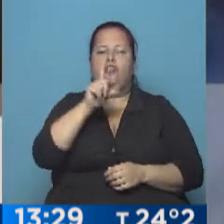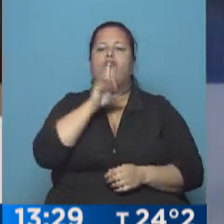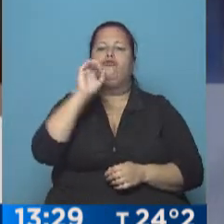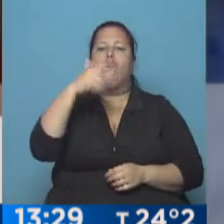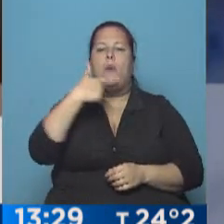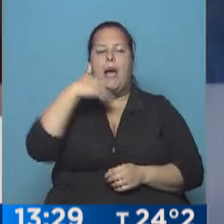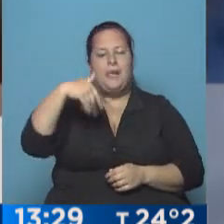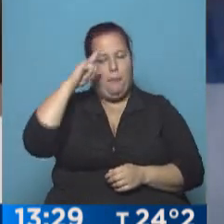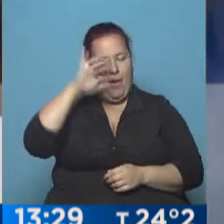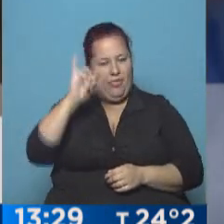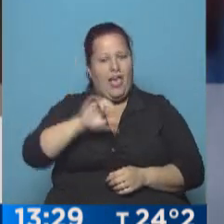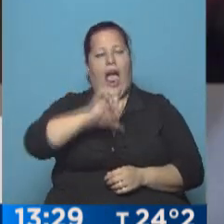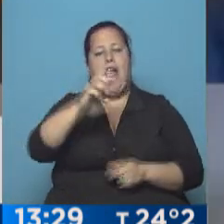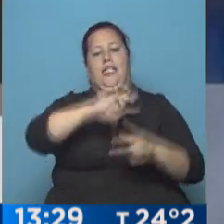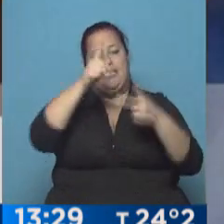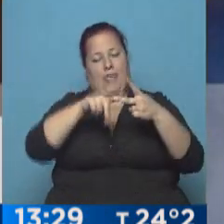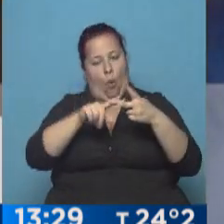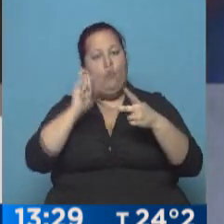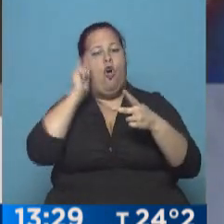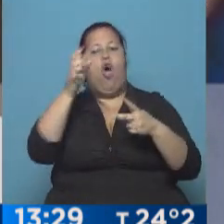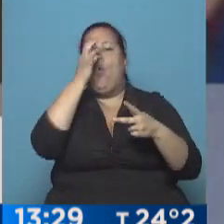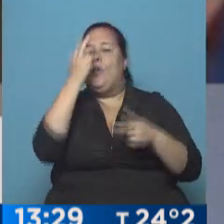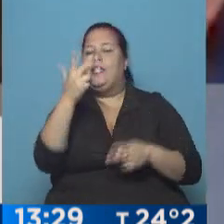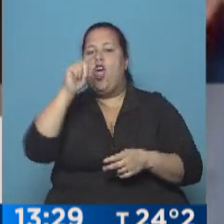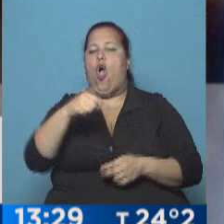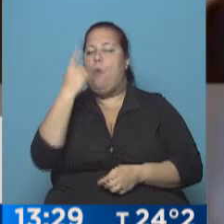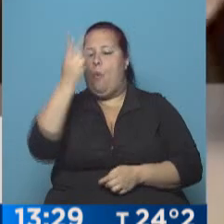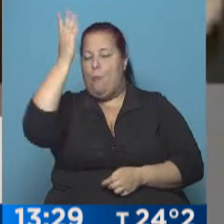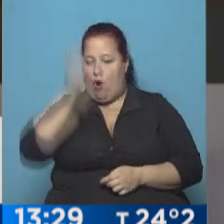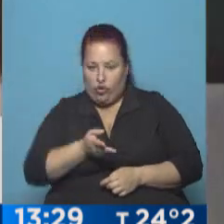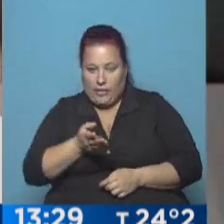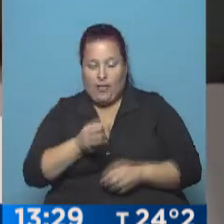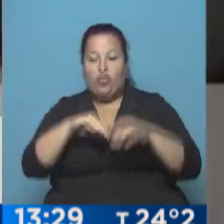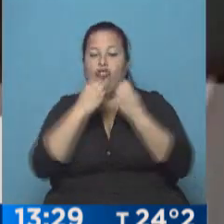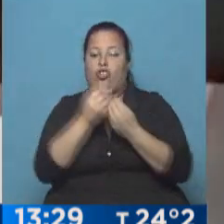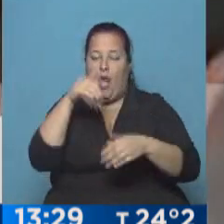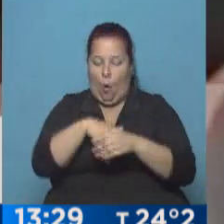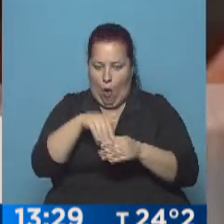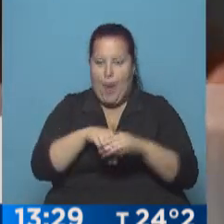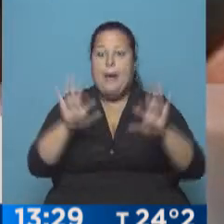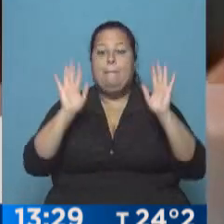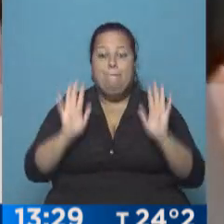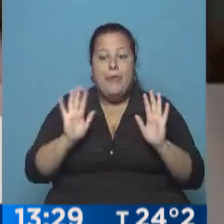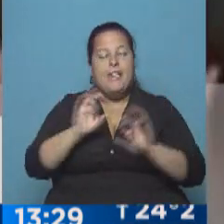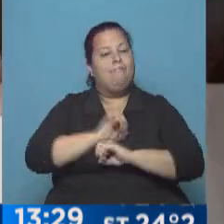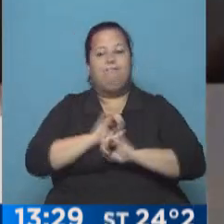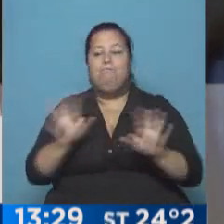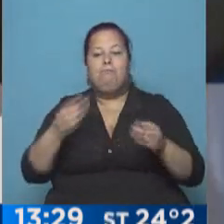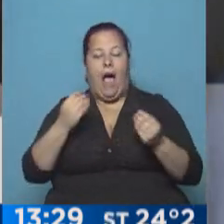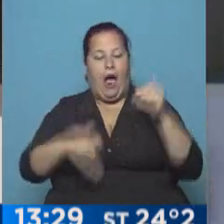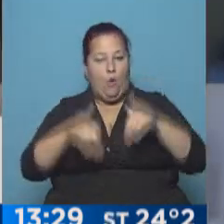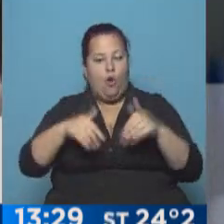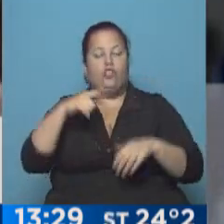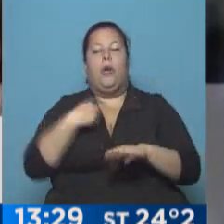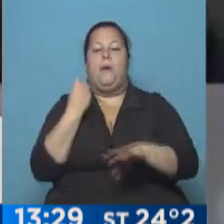Méndez, que se quedó con el segundo lugar tras obtener el 23,1% de los votos. Pero una mala performance electoral,